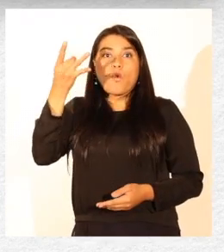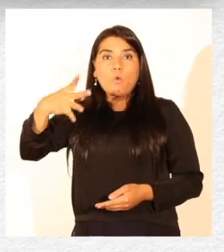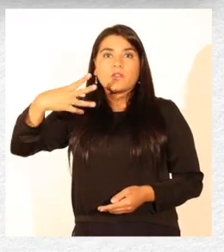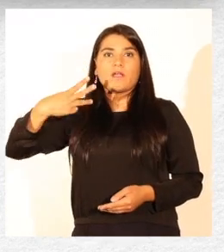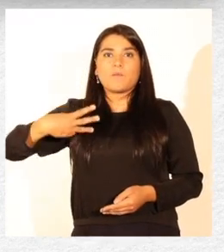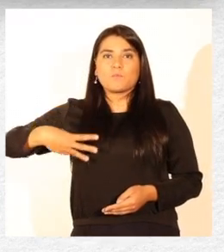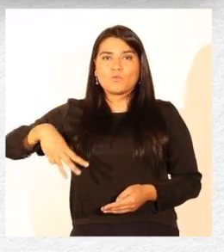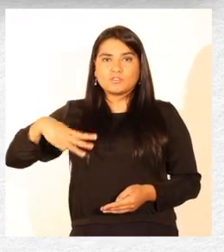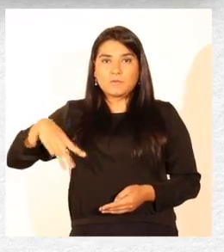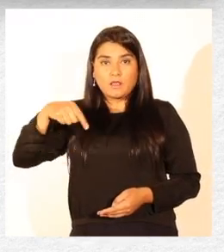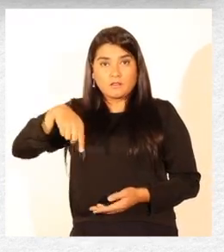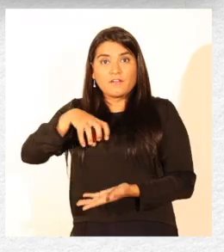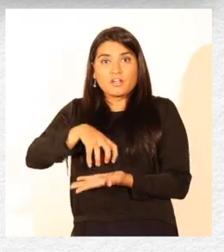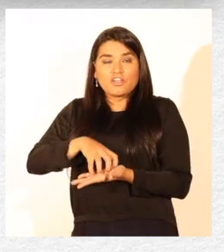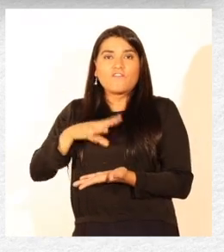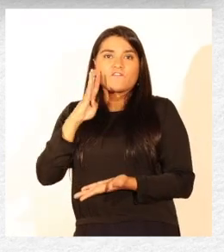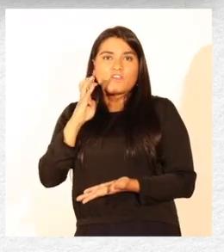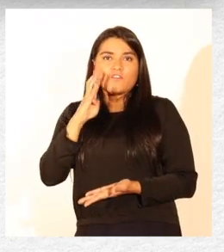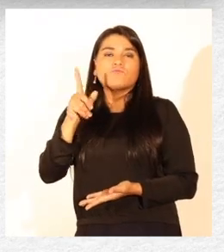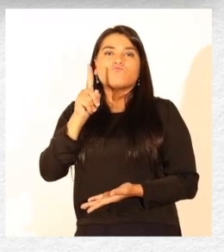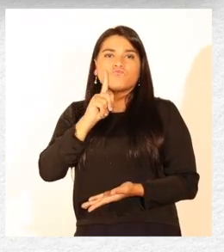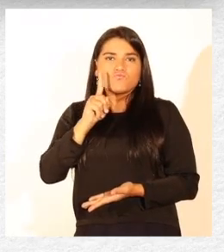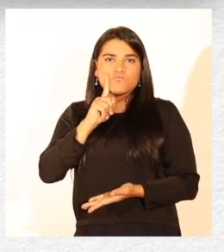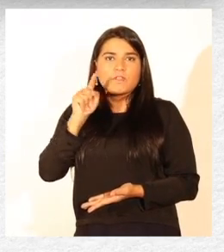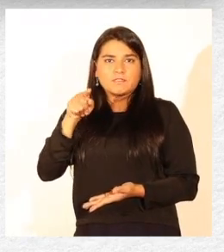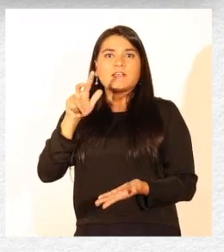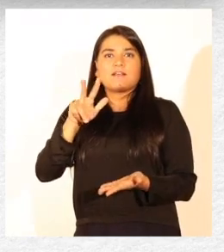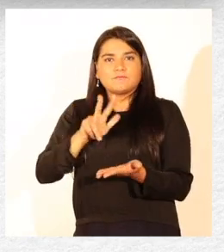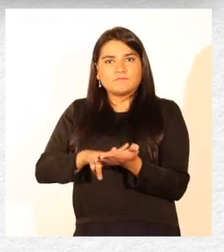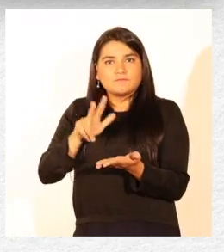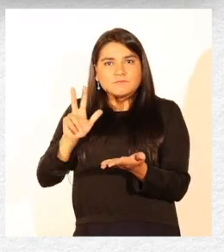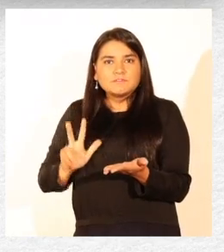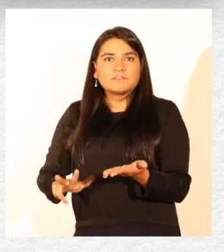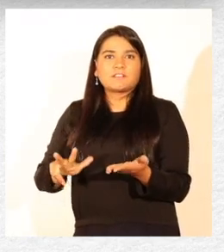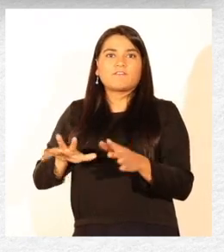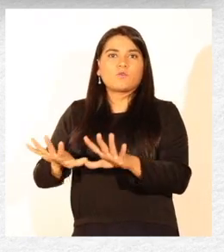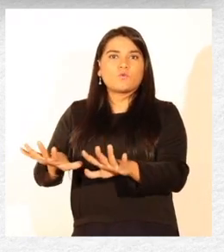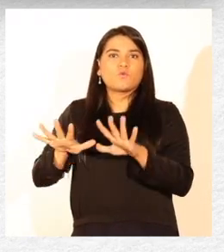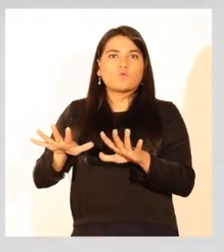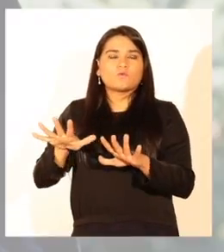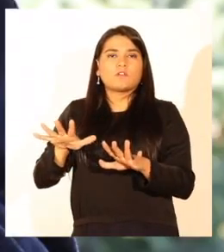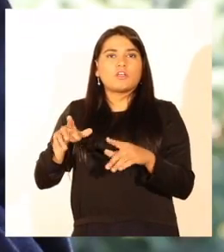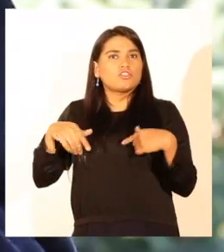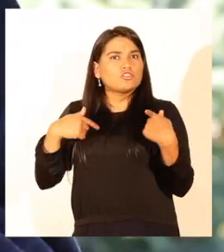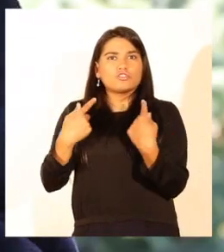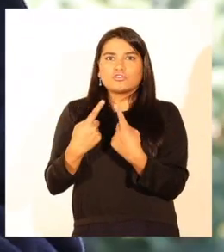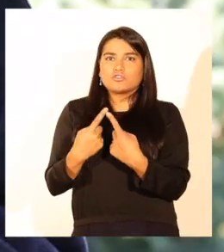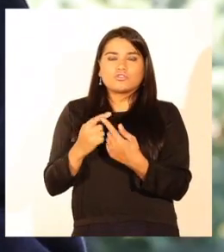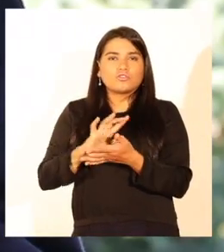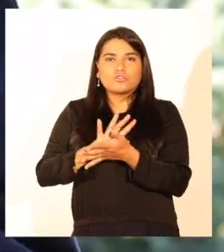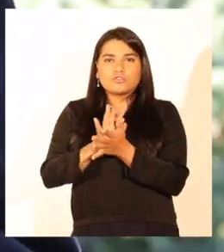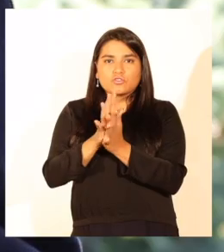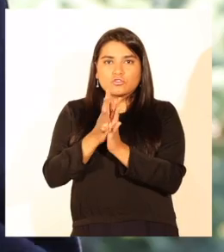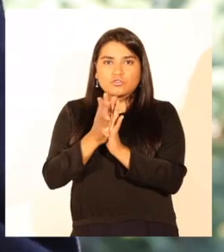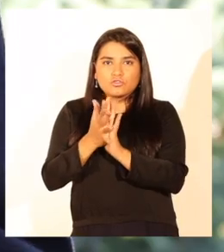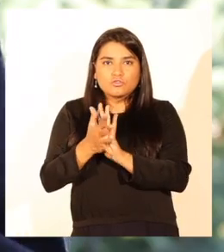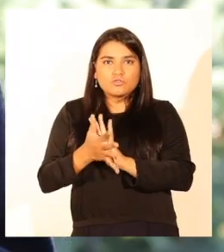La única municipalidad en la región del Bío Bío que tiene esta certificación ambiental de excelencia. Todos los actores